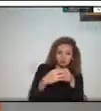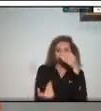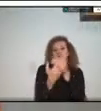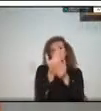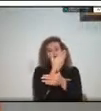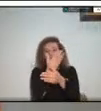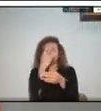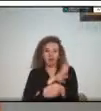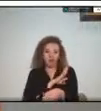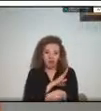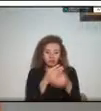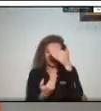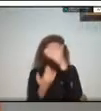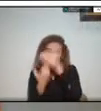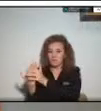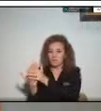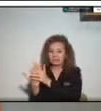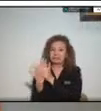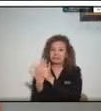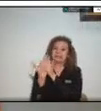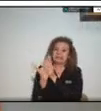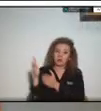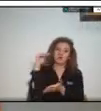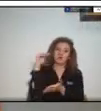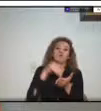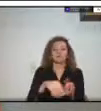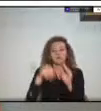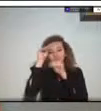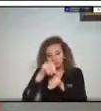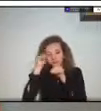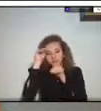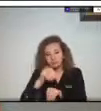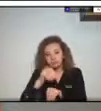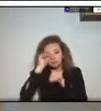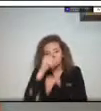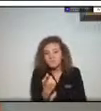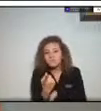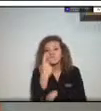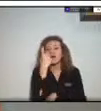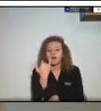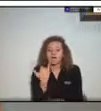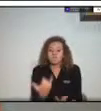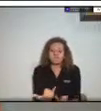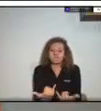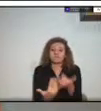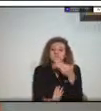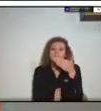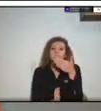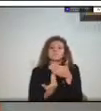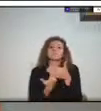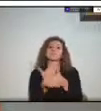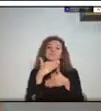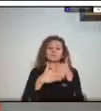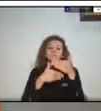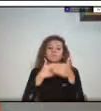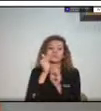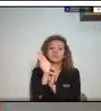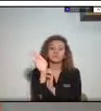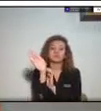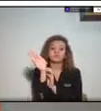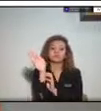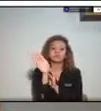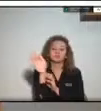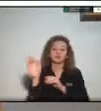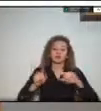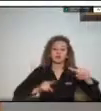para el departamento pues digamos que hasta ahora se empieza el periodo administrativo igual que